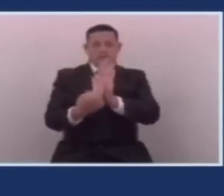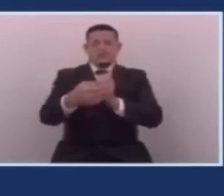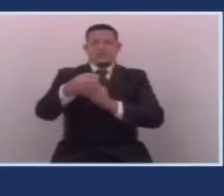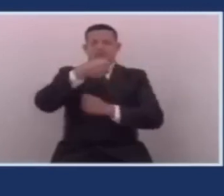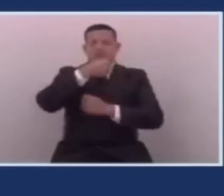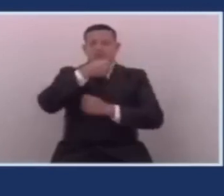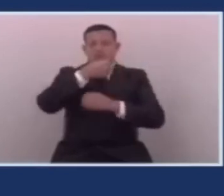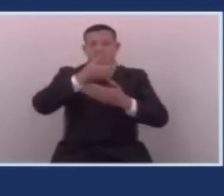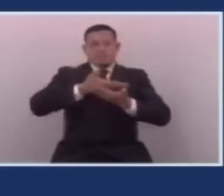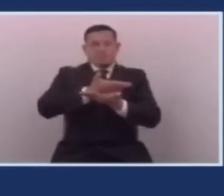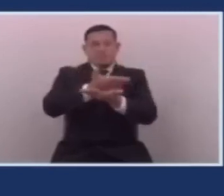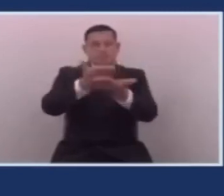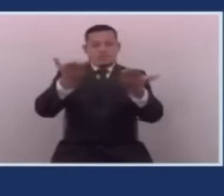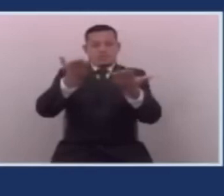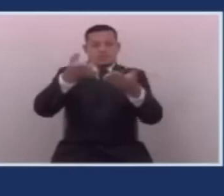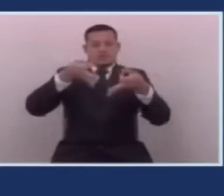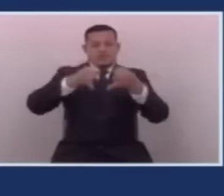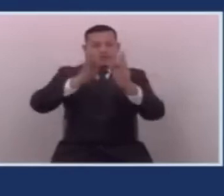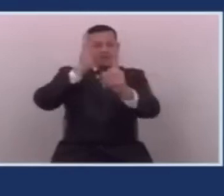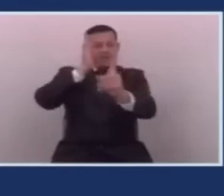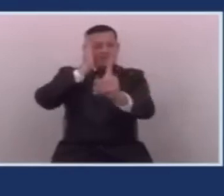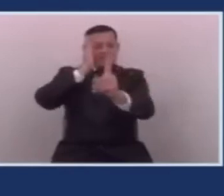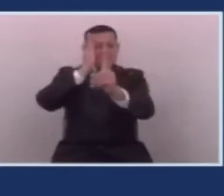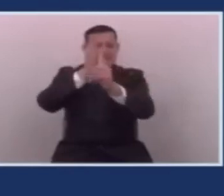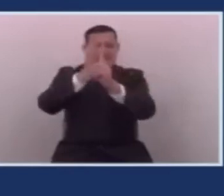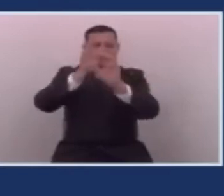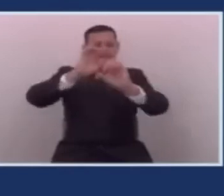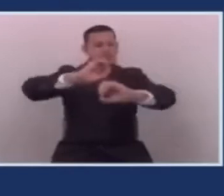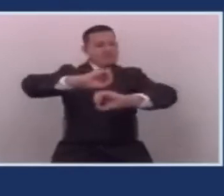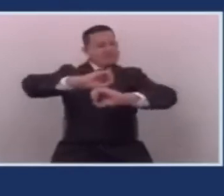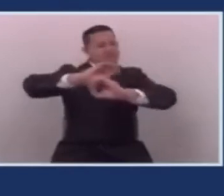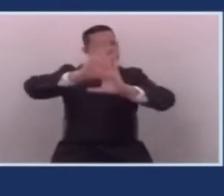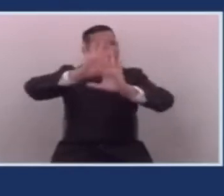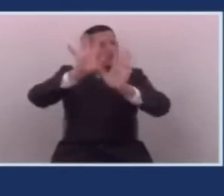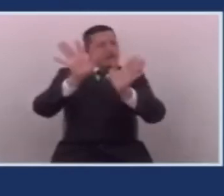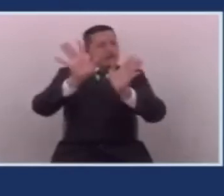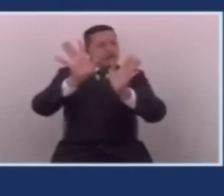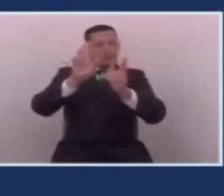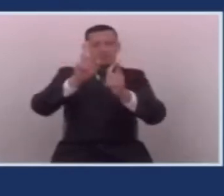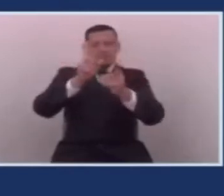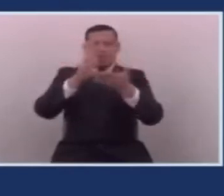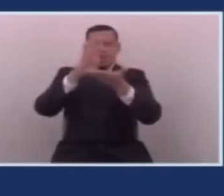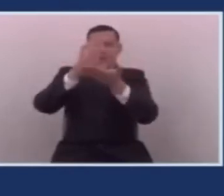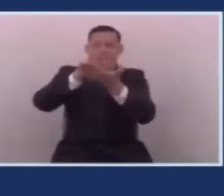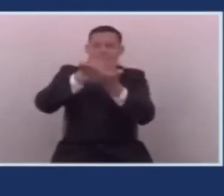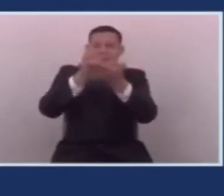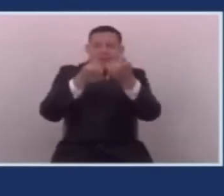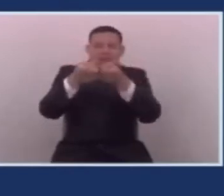Informen de manera directa y clara y sin intermediarios